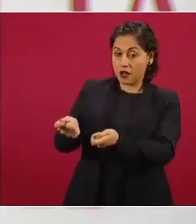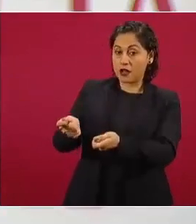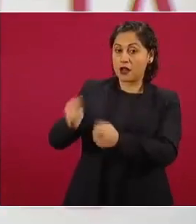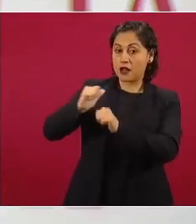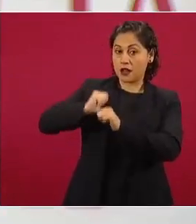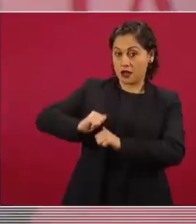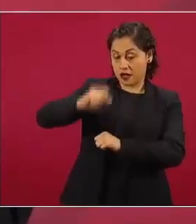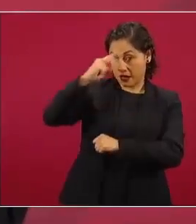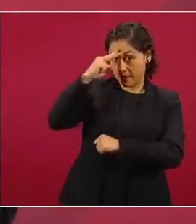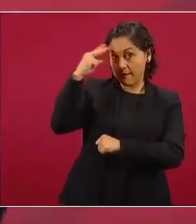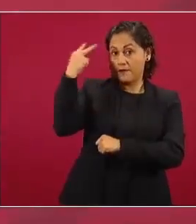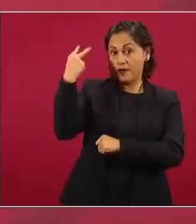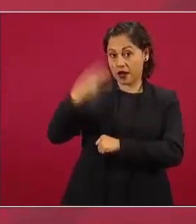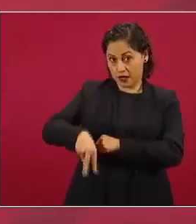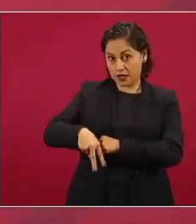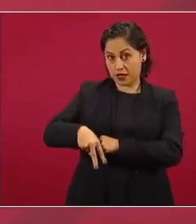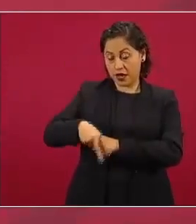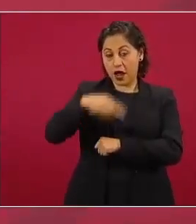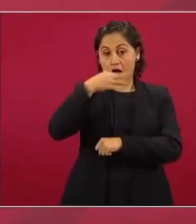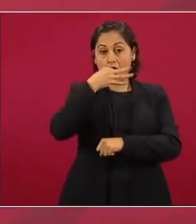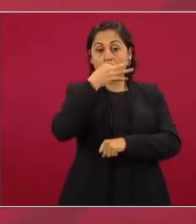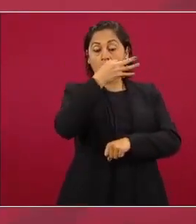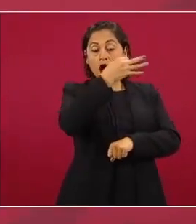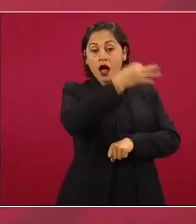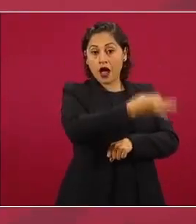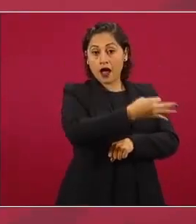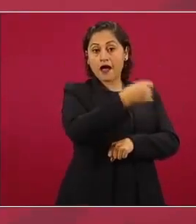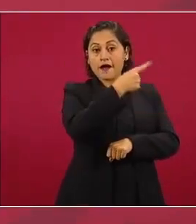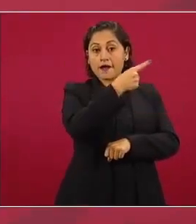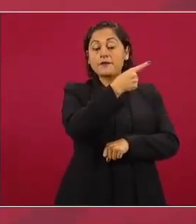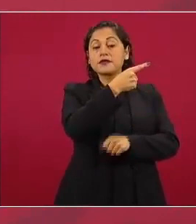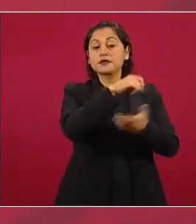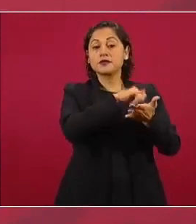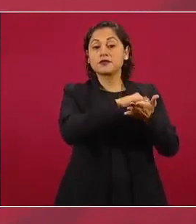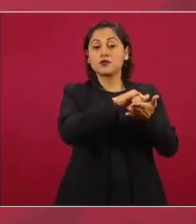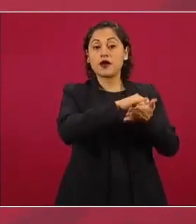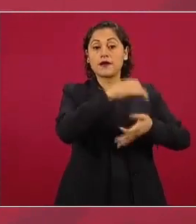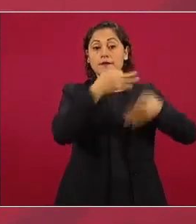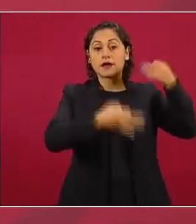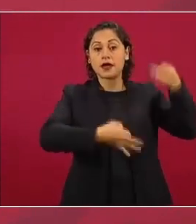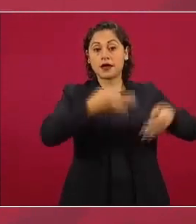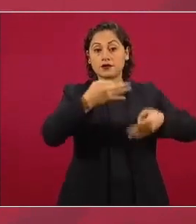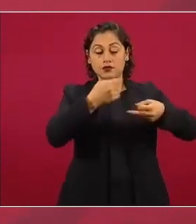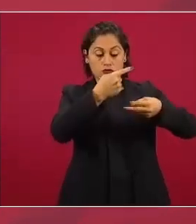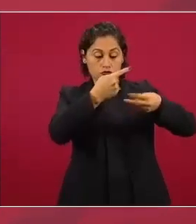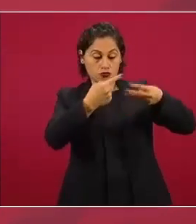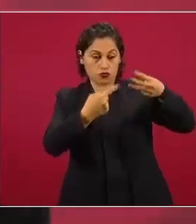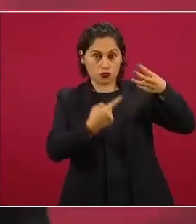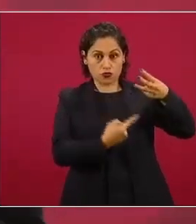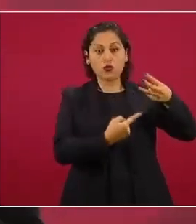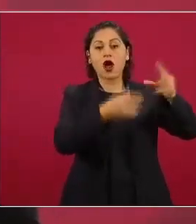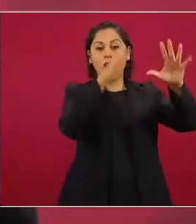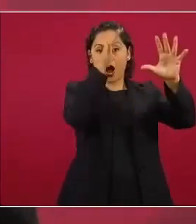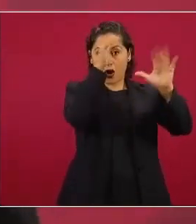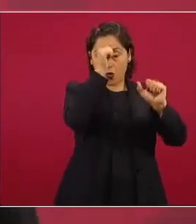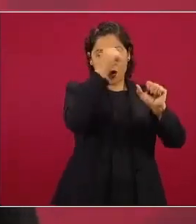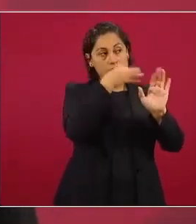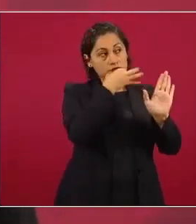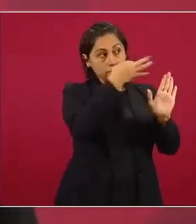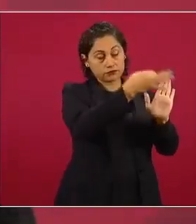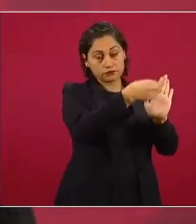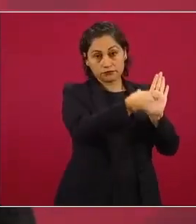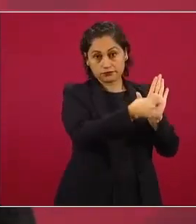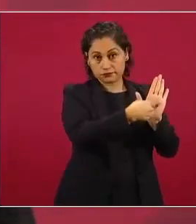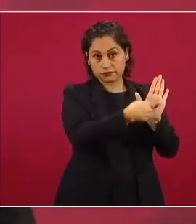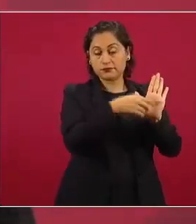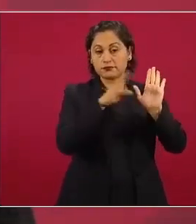se notifica la corte en Nueva York de que se ha cumplido este acuerdo son las tres cosas que le piden a la juez que probablemente